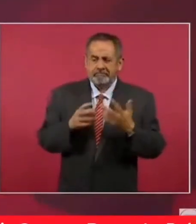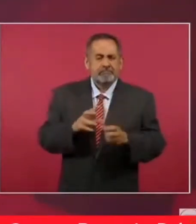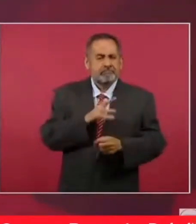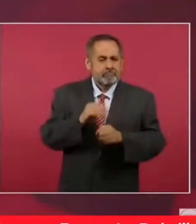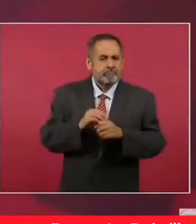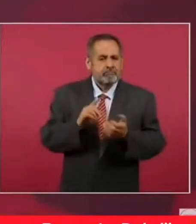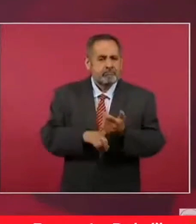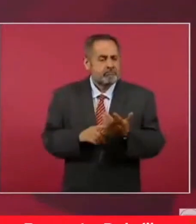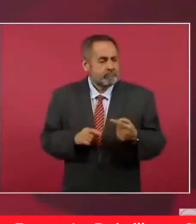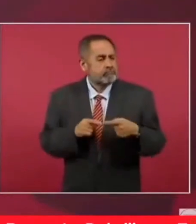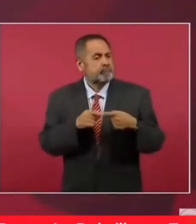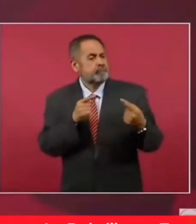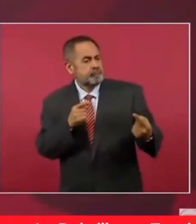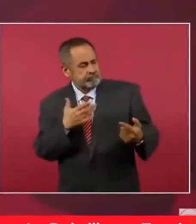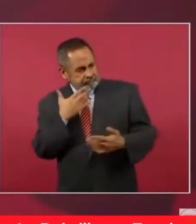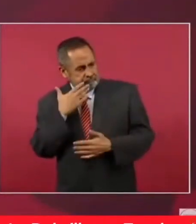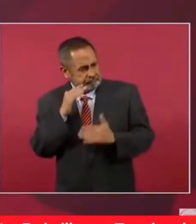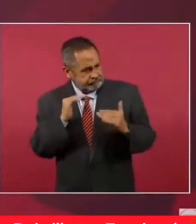tendríamos una oposición